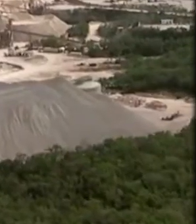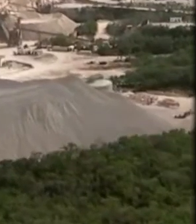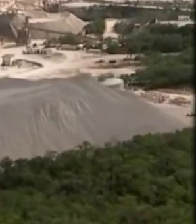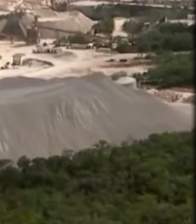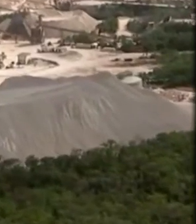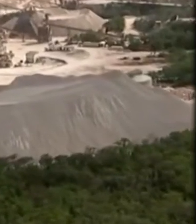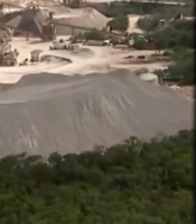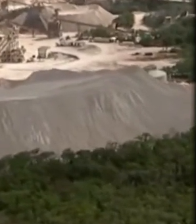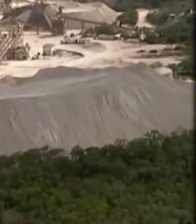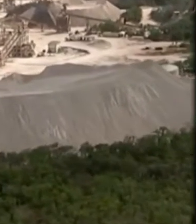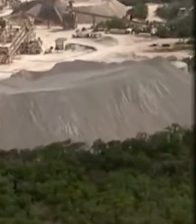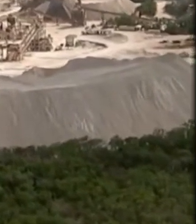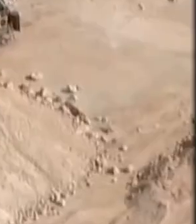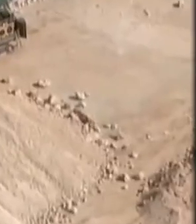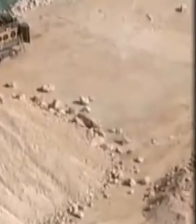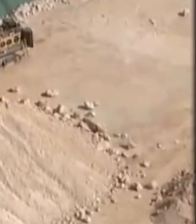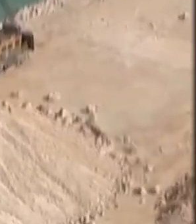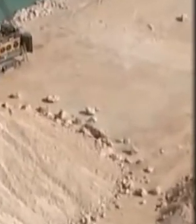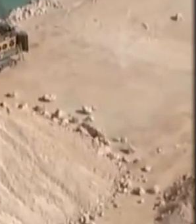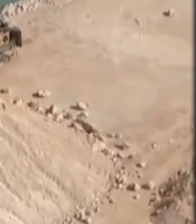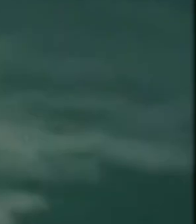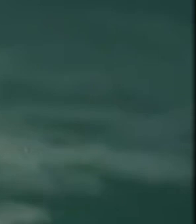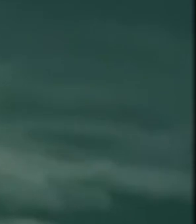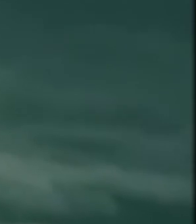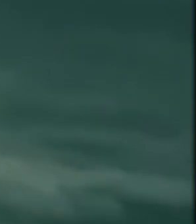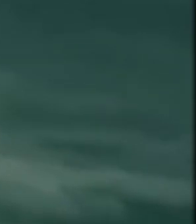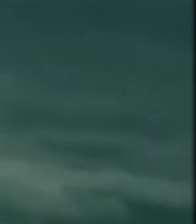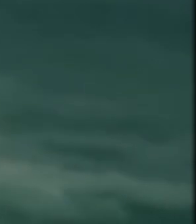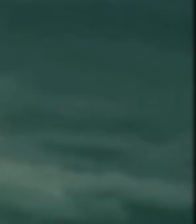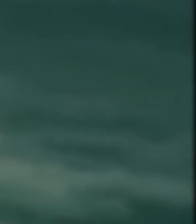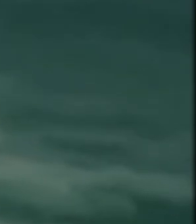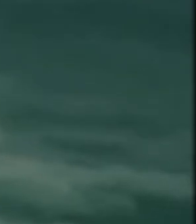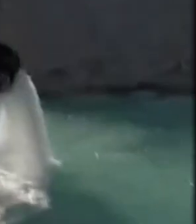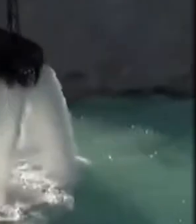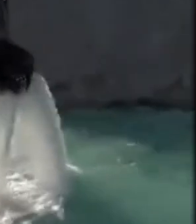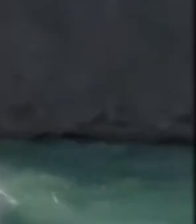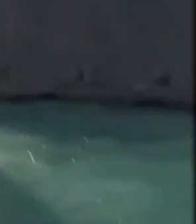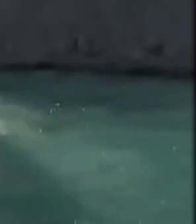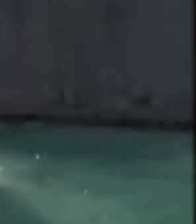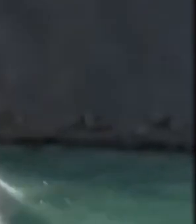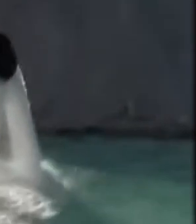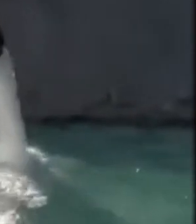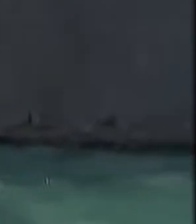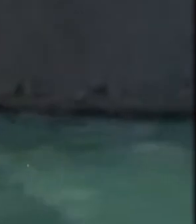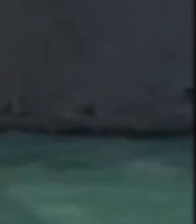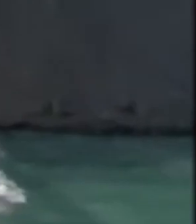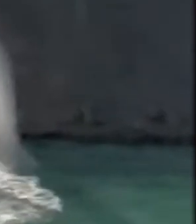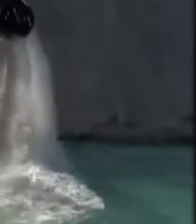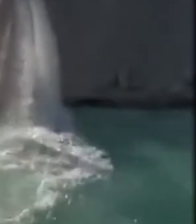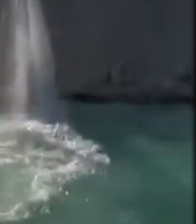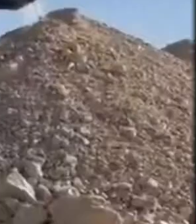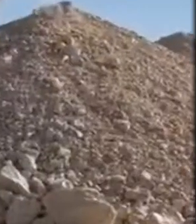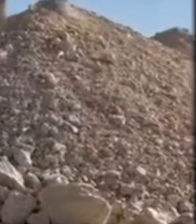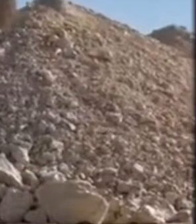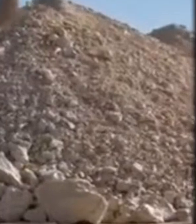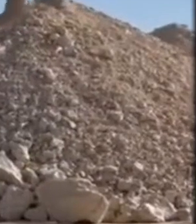un ejemplo es la empresa Calizas Industriales del Carmen Calica subsidiaria del grupo estadounidense Legacy Volcan que extrae